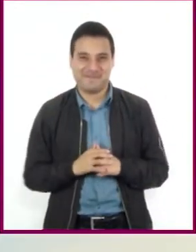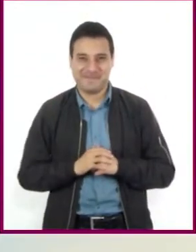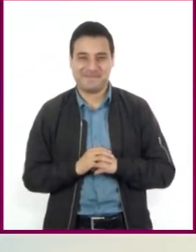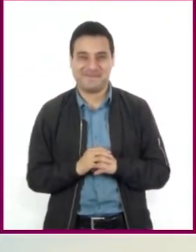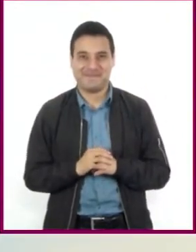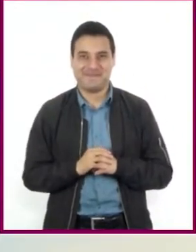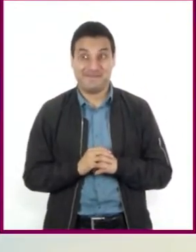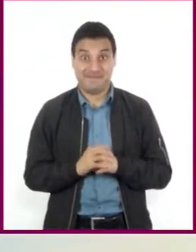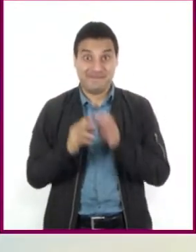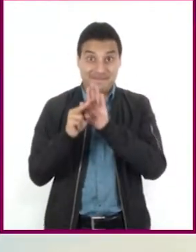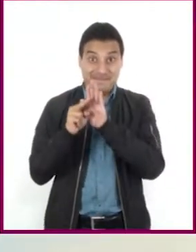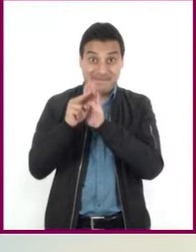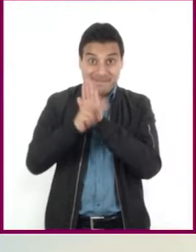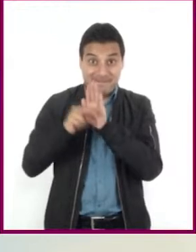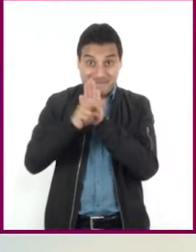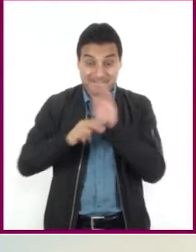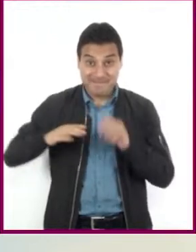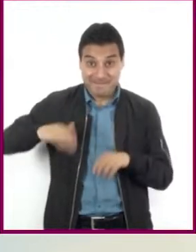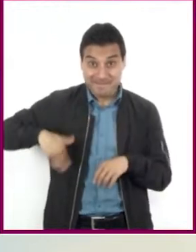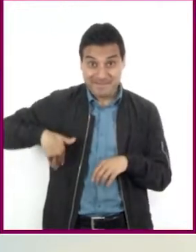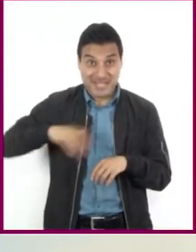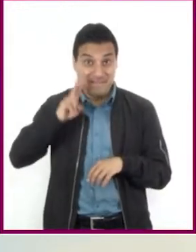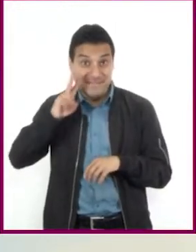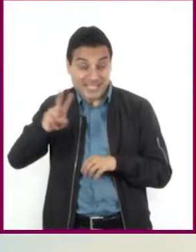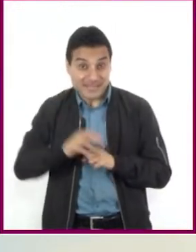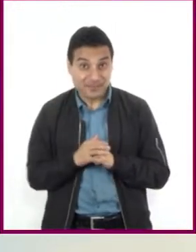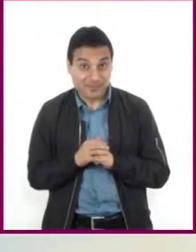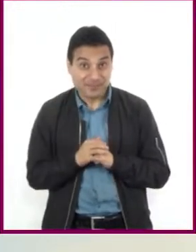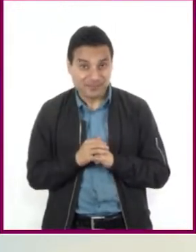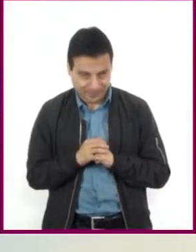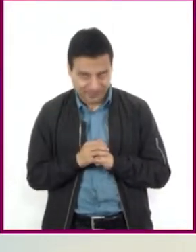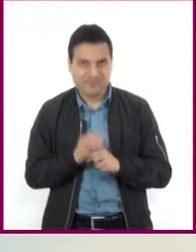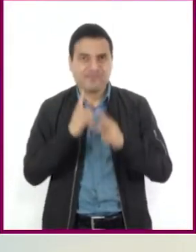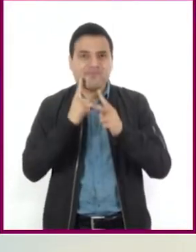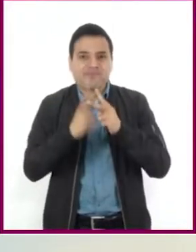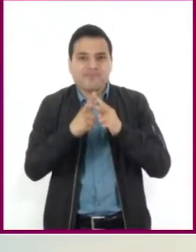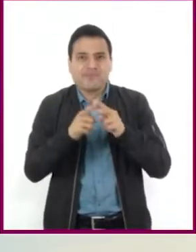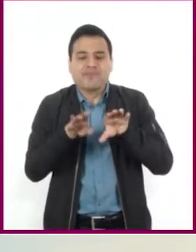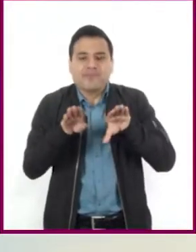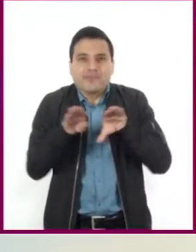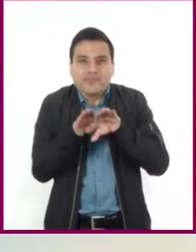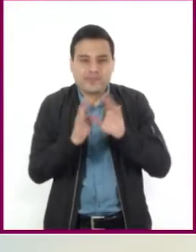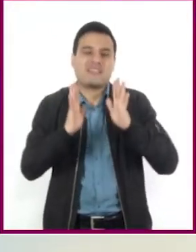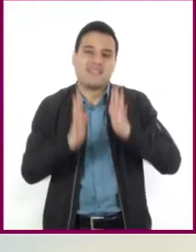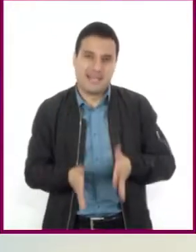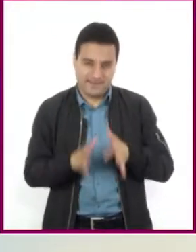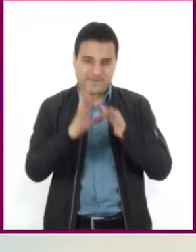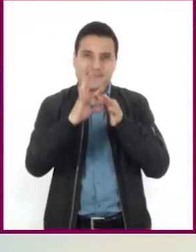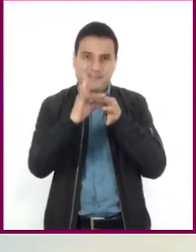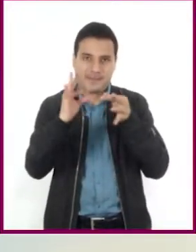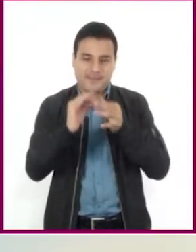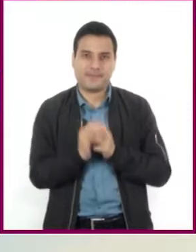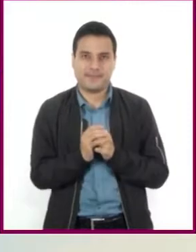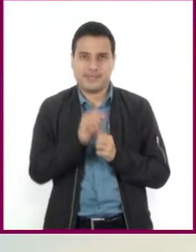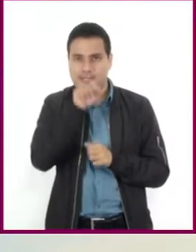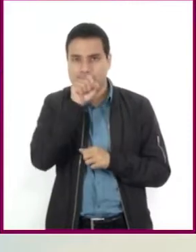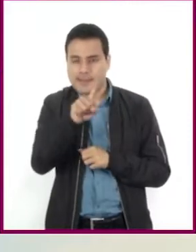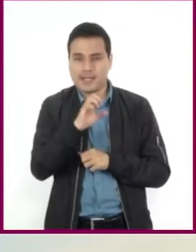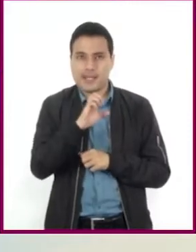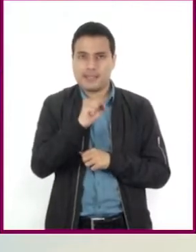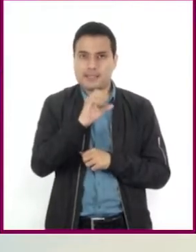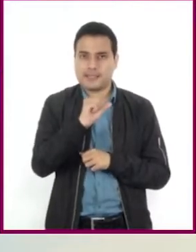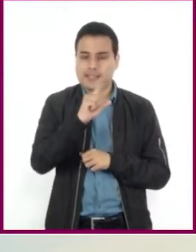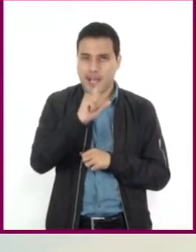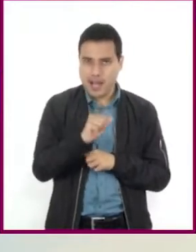El video anterior muestra de qué manera se calculan las escalas, así como la utilidad de las escalas